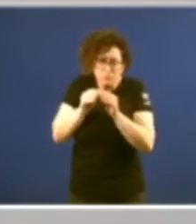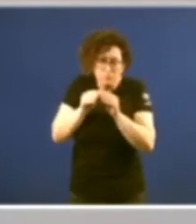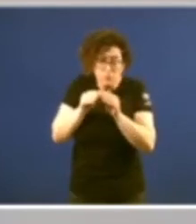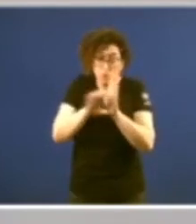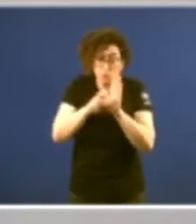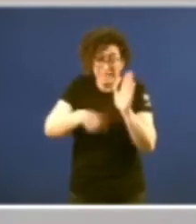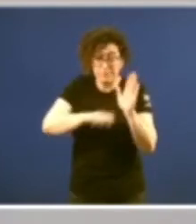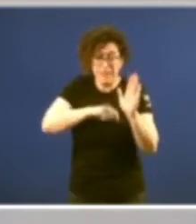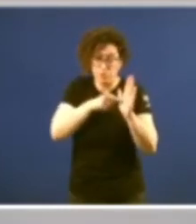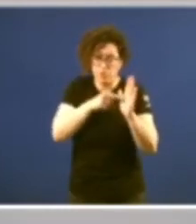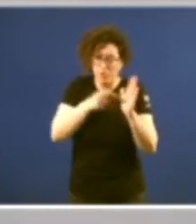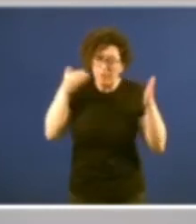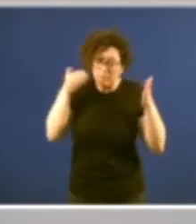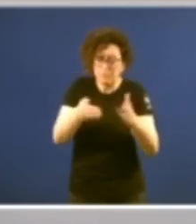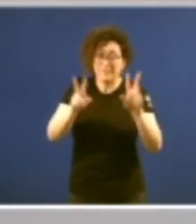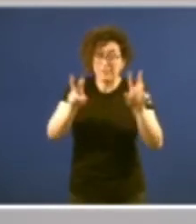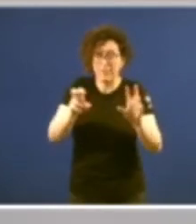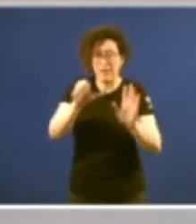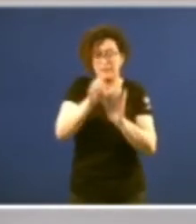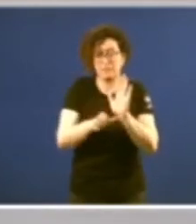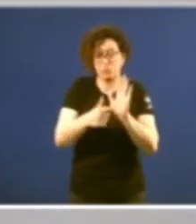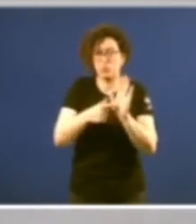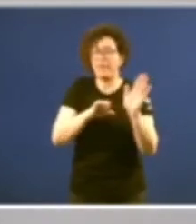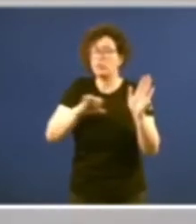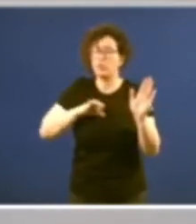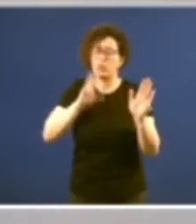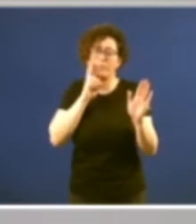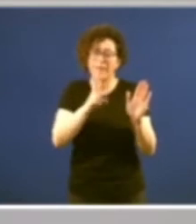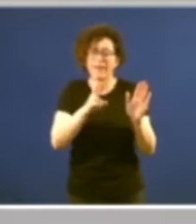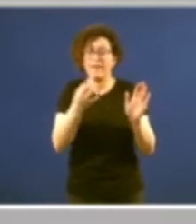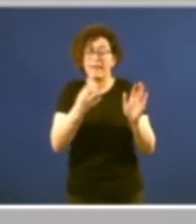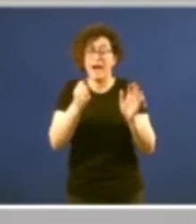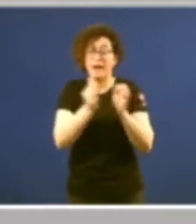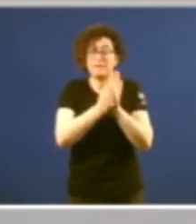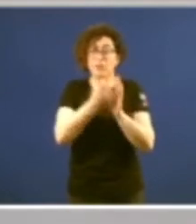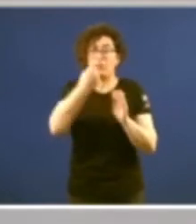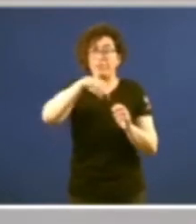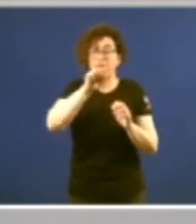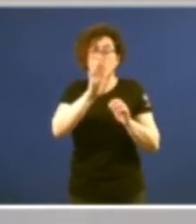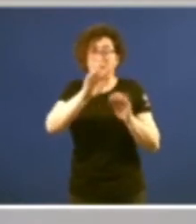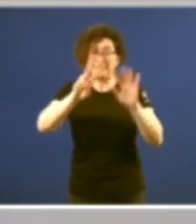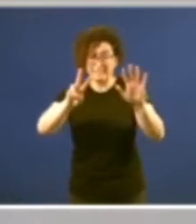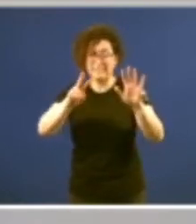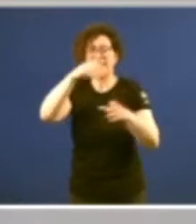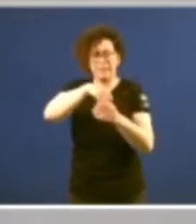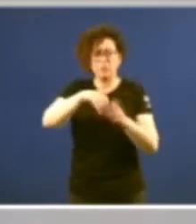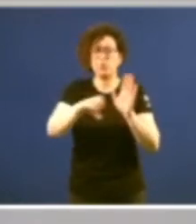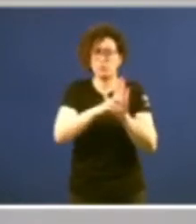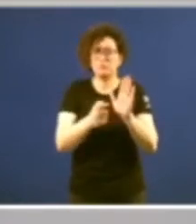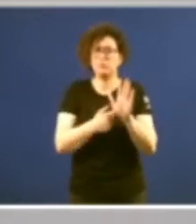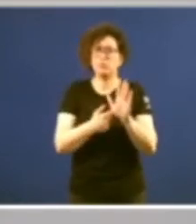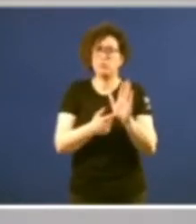centrado en el tema del Estatuto de Autonomía é que o artículo 147 de nosa Constitución